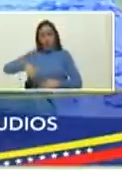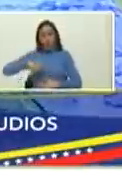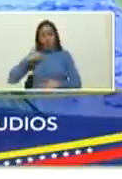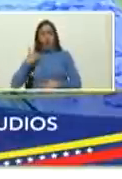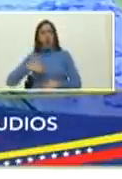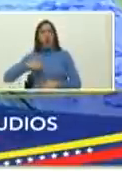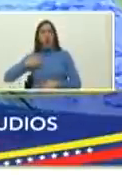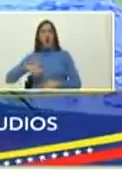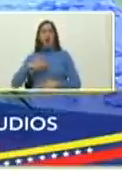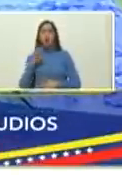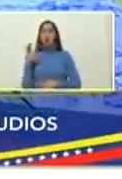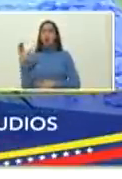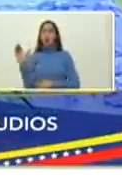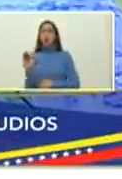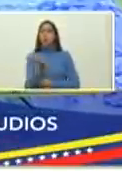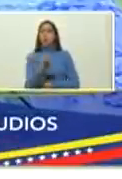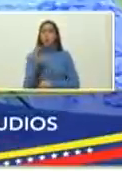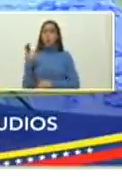Colombia